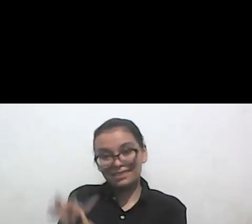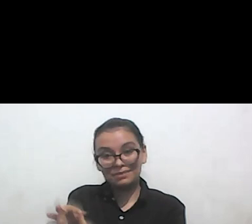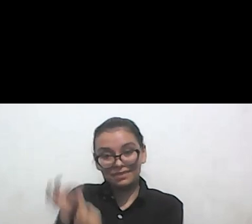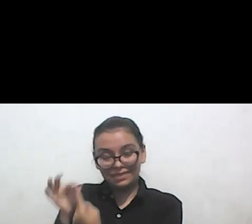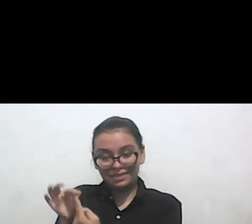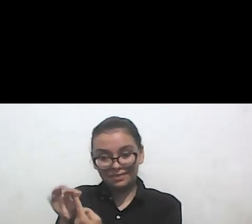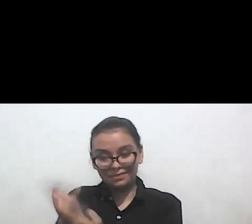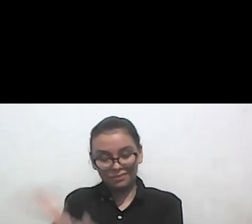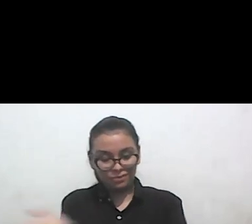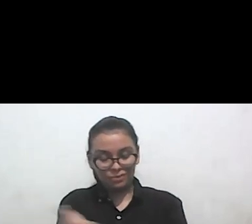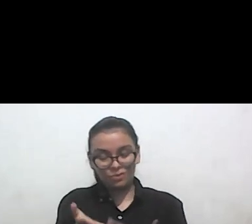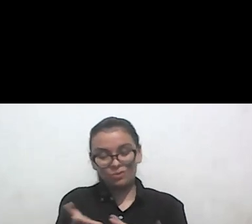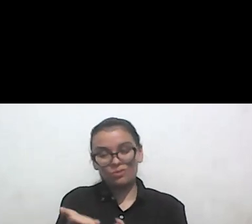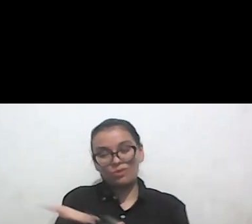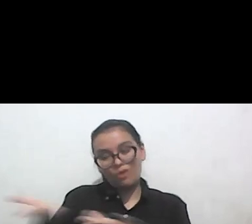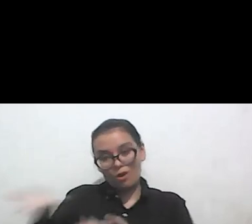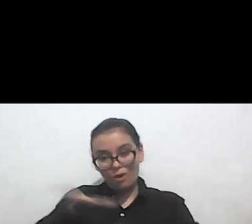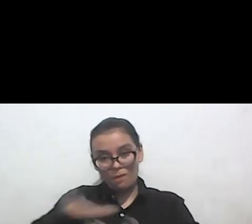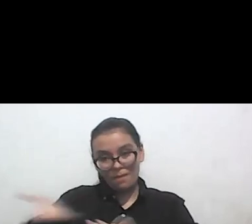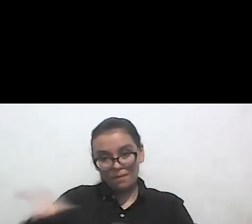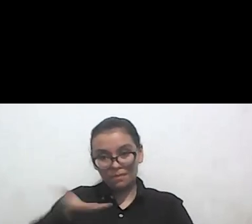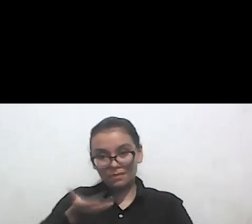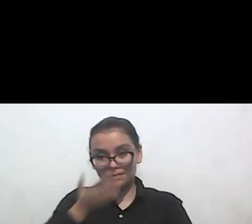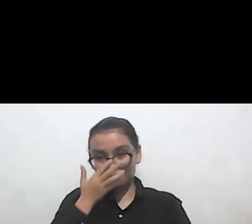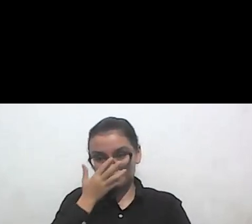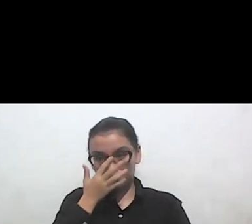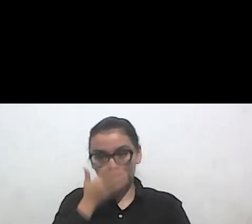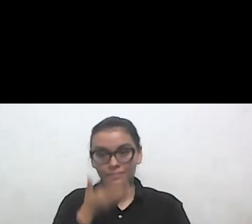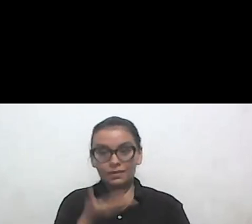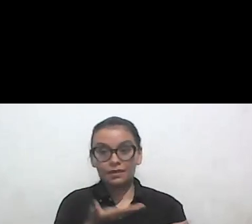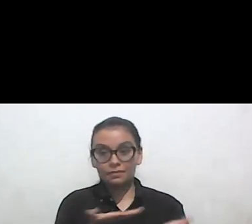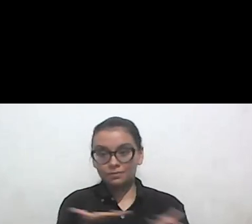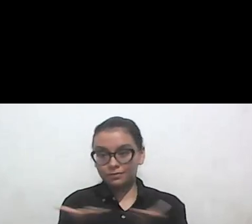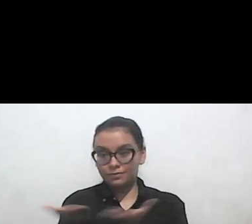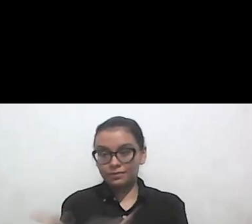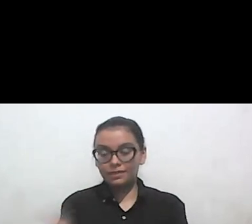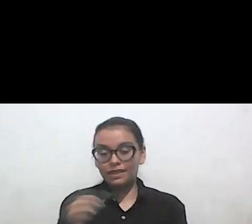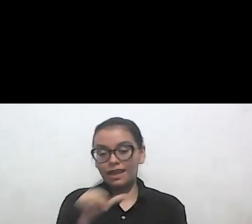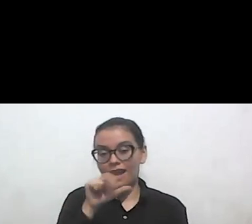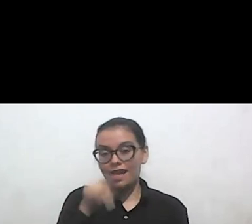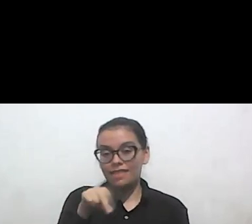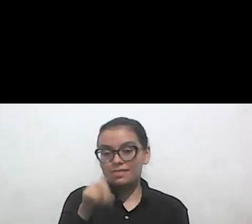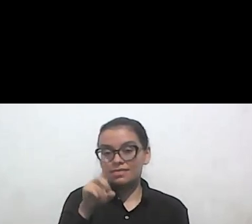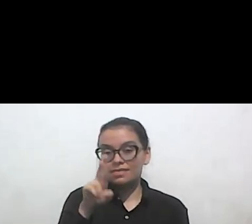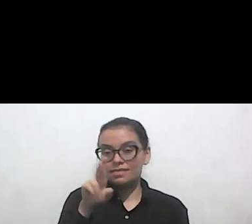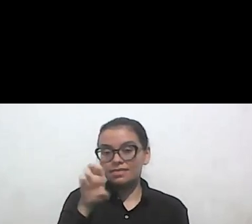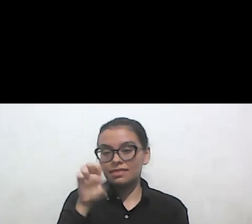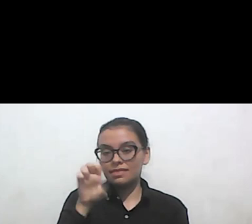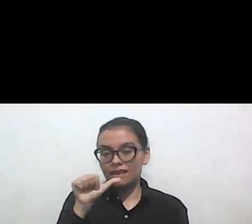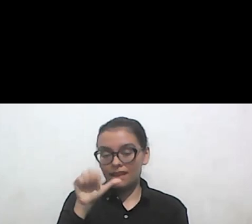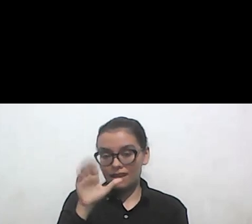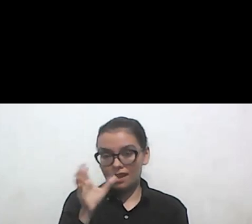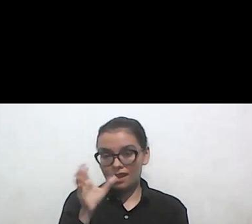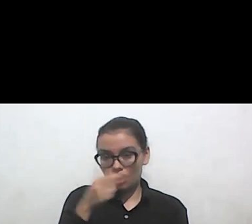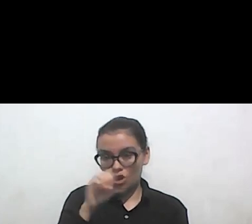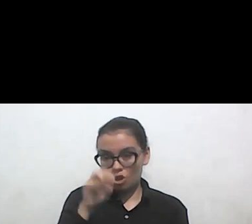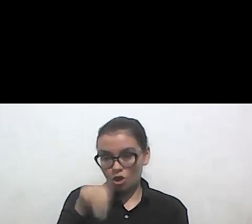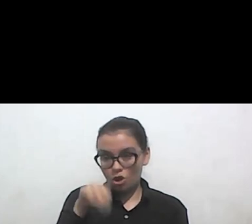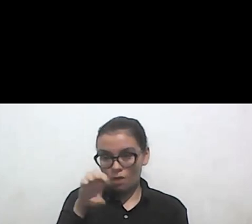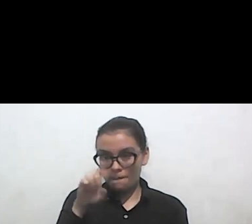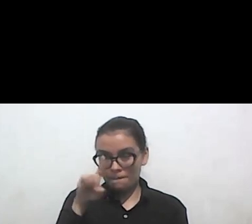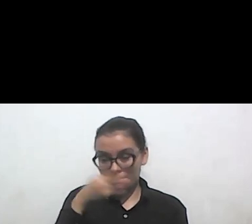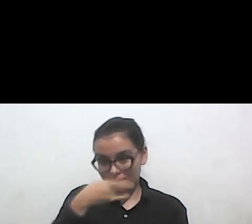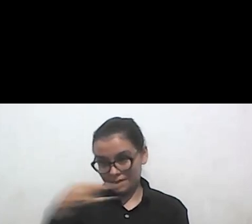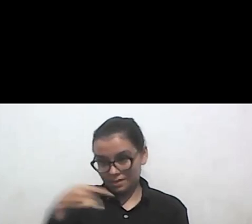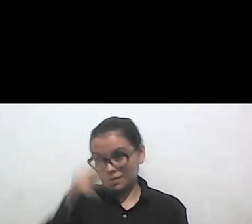este conversatorio. Quiero darle la bienvenida a Andrea Gómez. Ella es antropóloga peruana y autista,